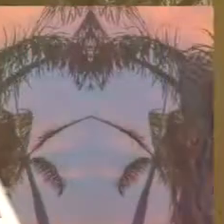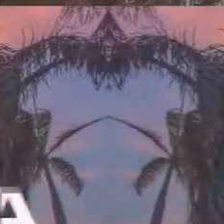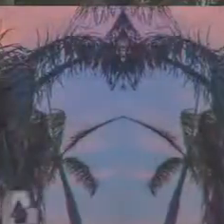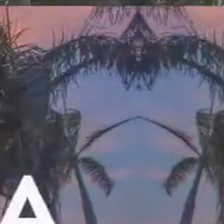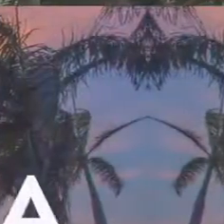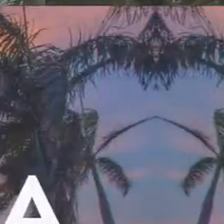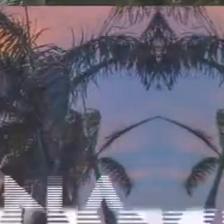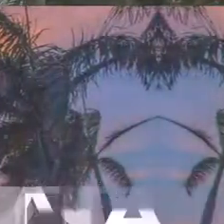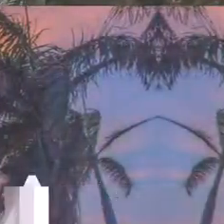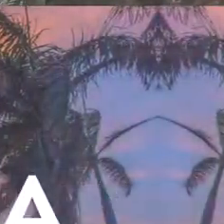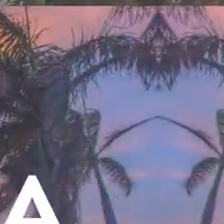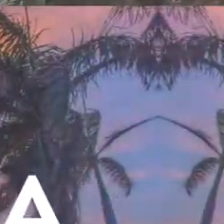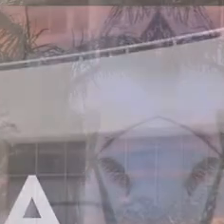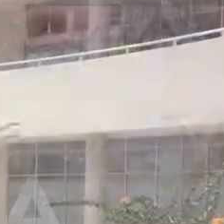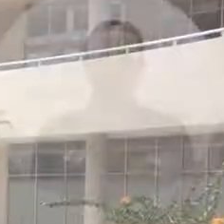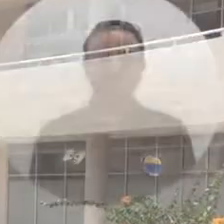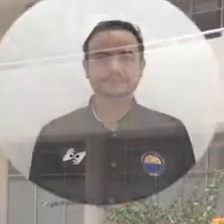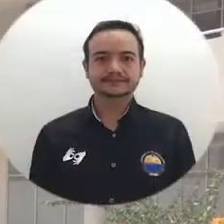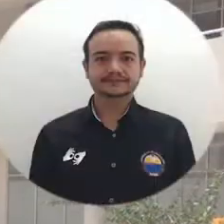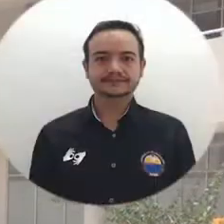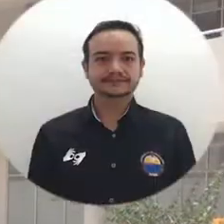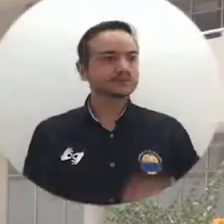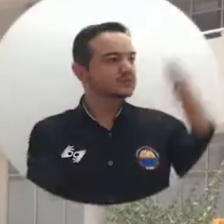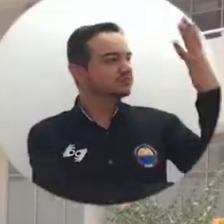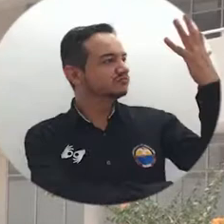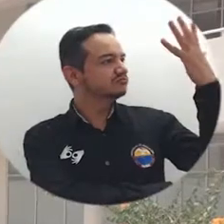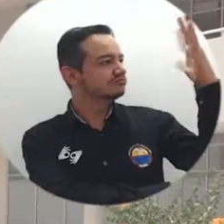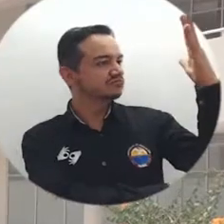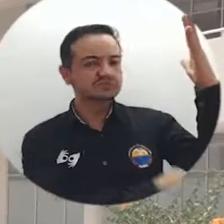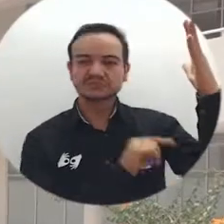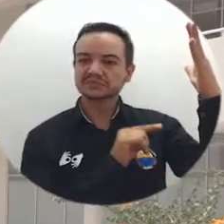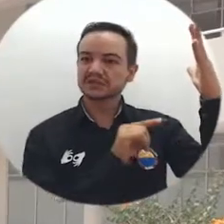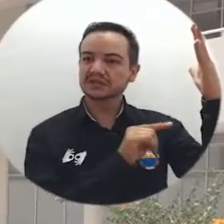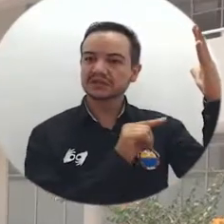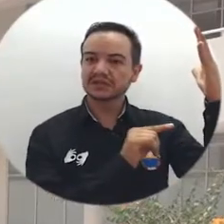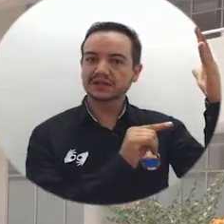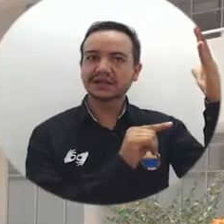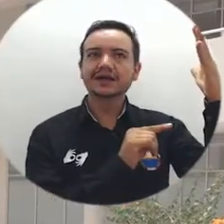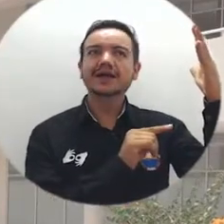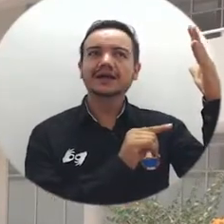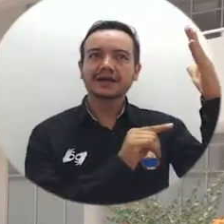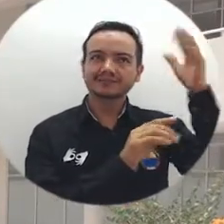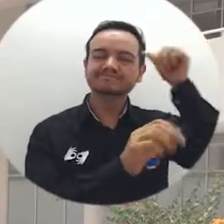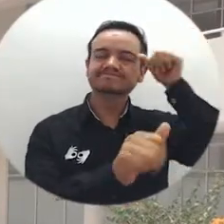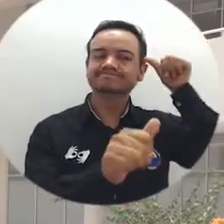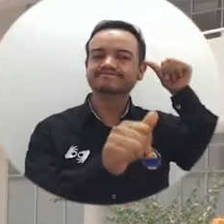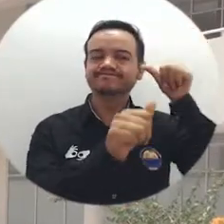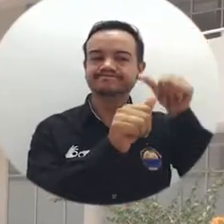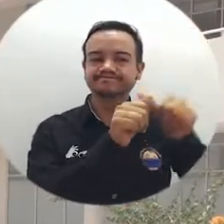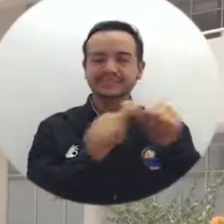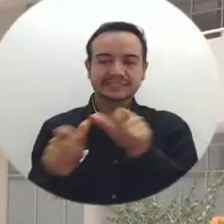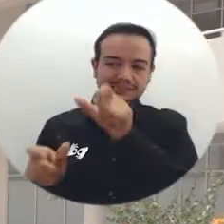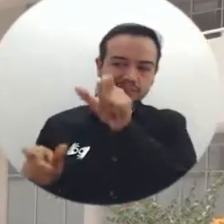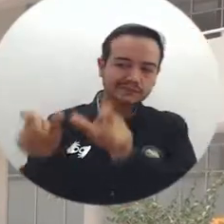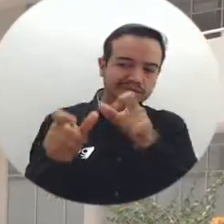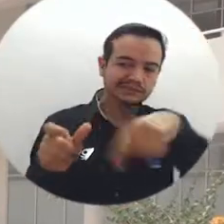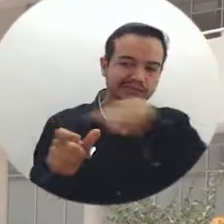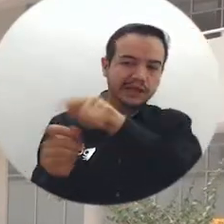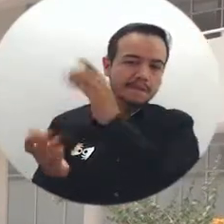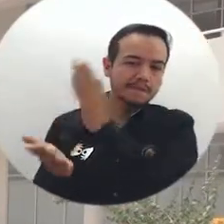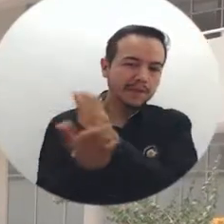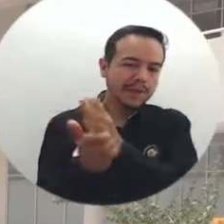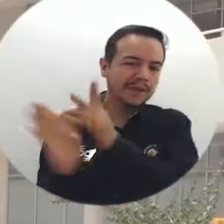Música Este árbol fue sembrado en honor a todos los compañeros que ha ido a la lucha